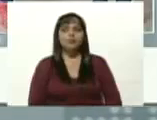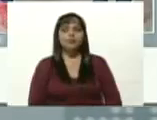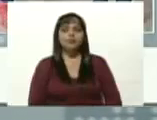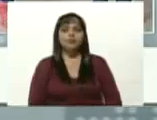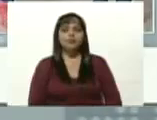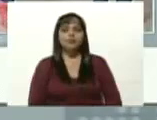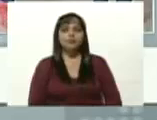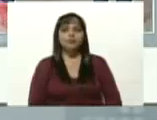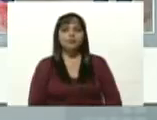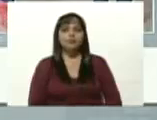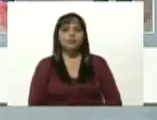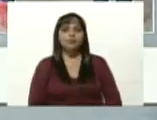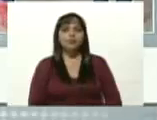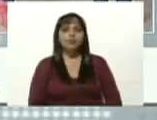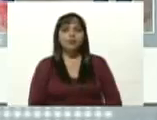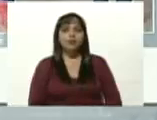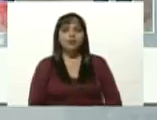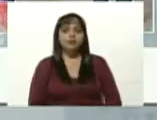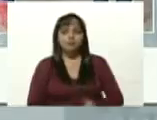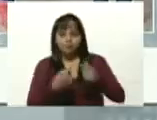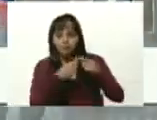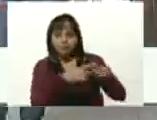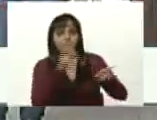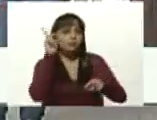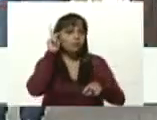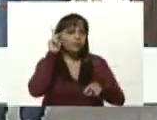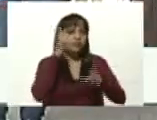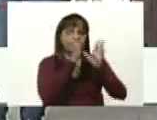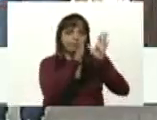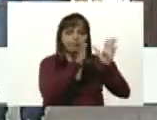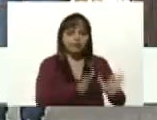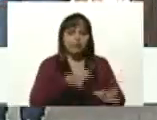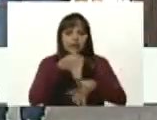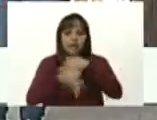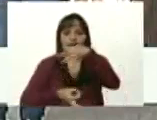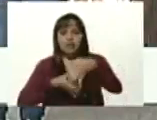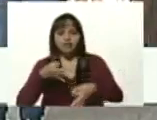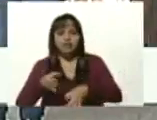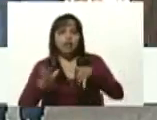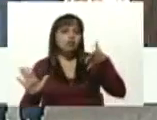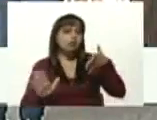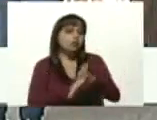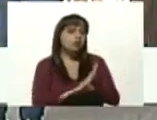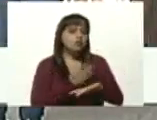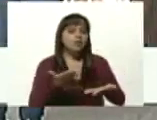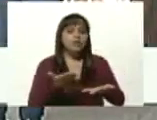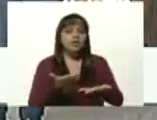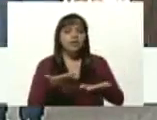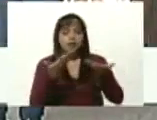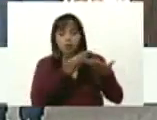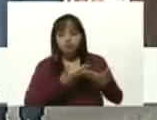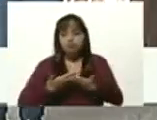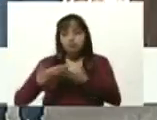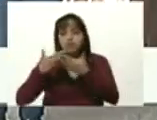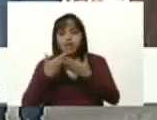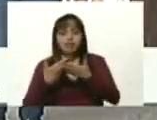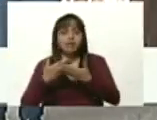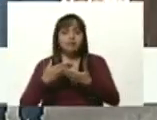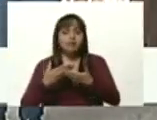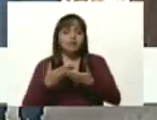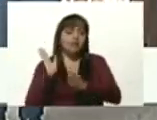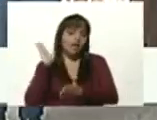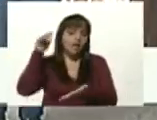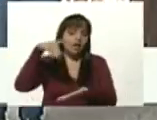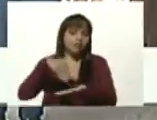Adelante, profe Gladys Torrealba, para que nos dé un parte de los triunfadores y triunfadoras del Estado Aragua. Saludos, presidente.